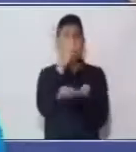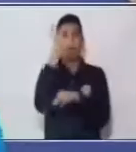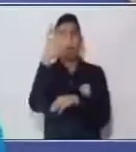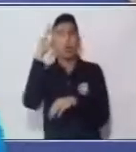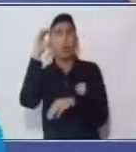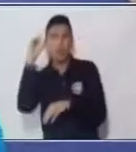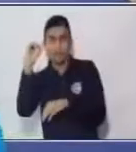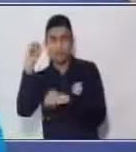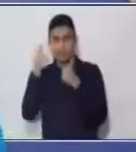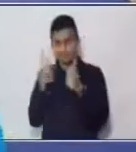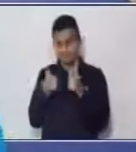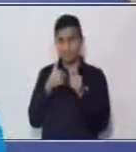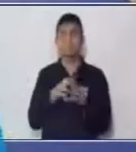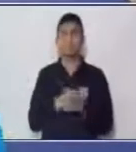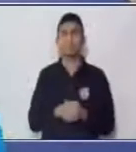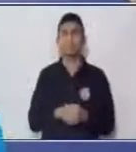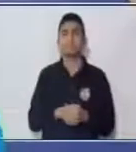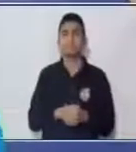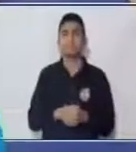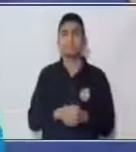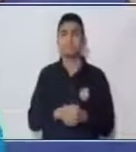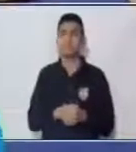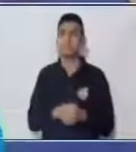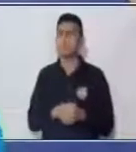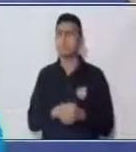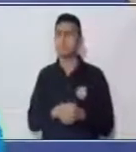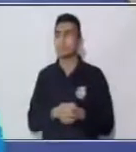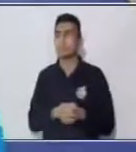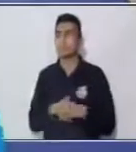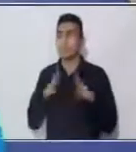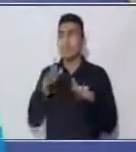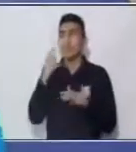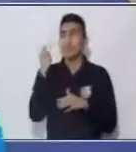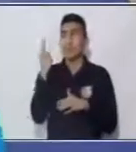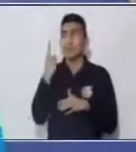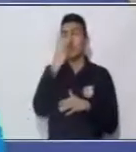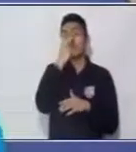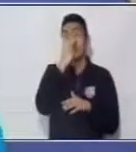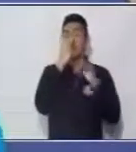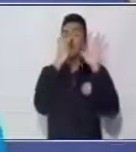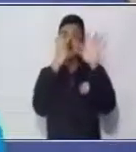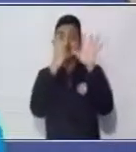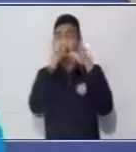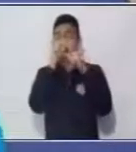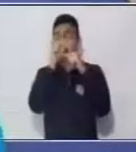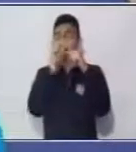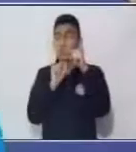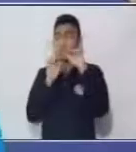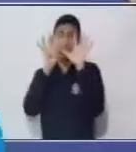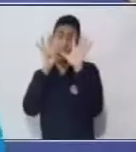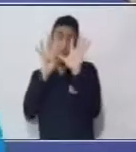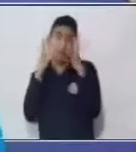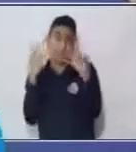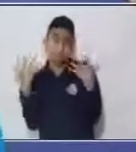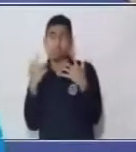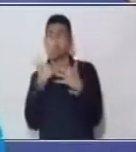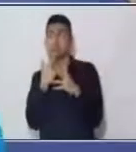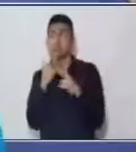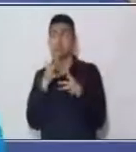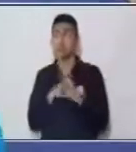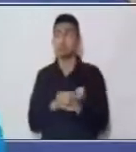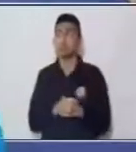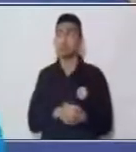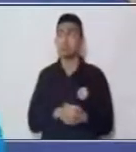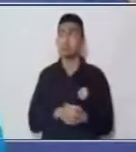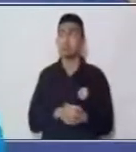Ahora vamos a decir, nos falta 1, 27 dividido 9. Y como solo nos queda 1, pues